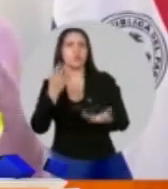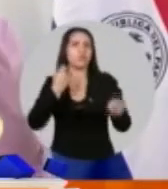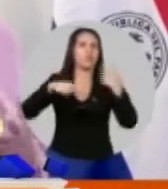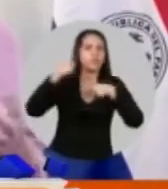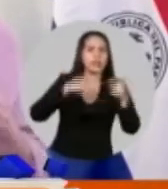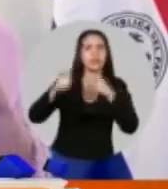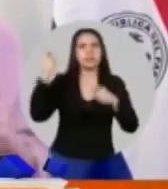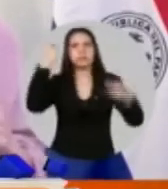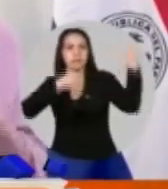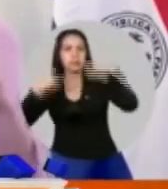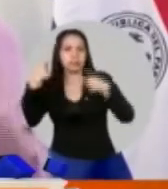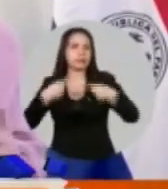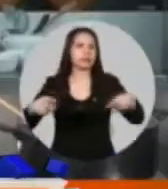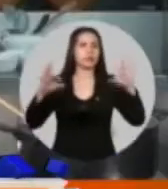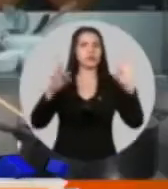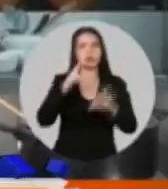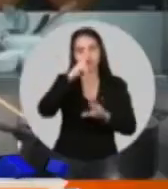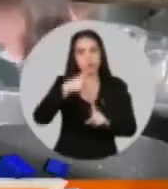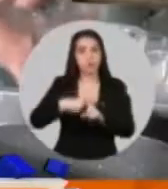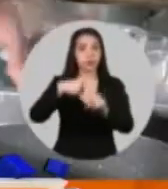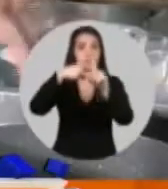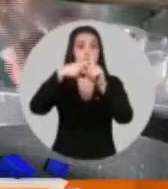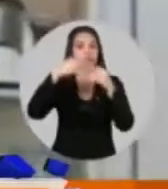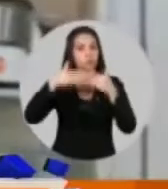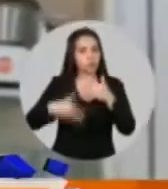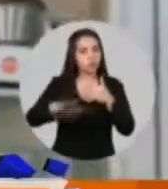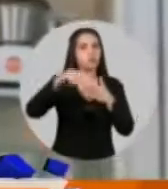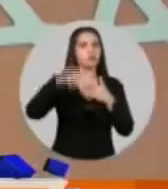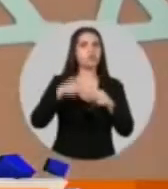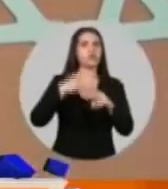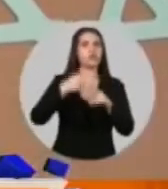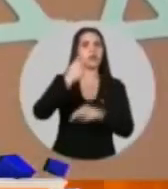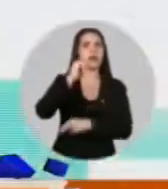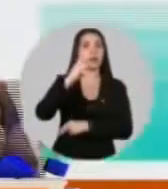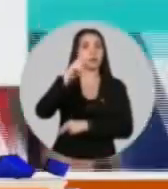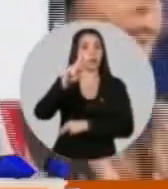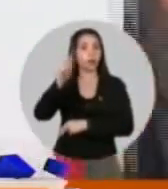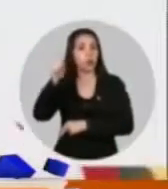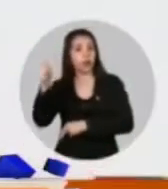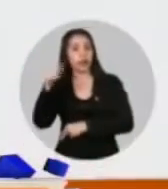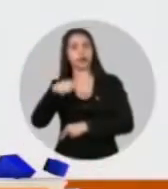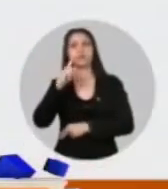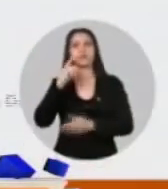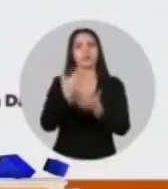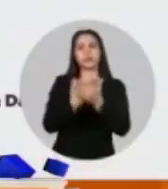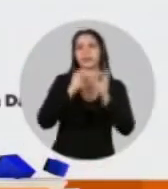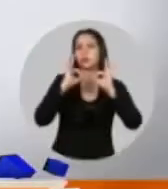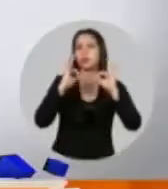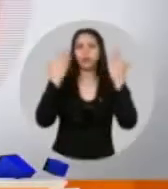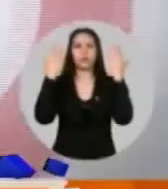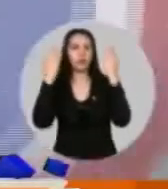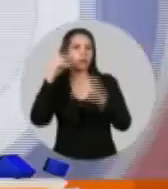república. Cuando hablan de ayuda al otro, al necesitado, al que